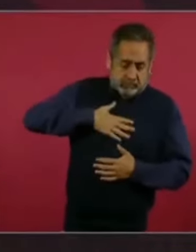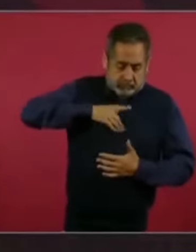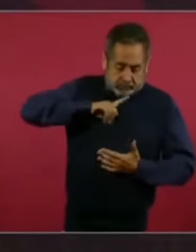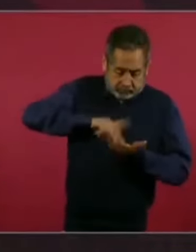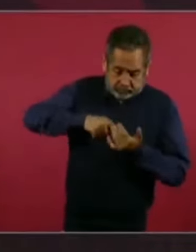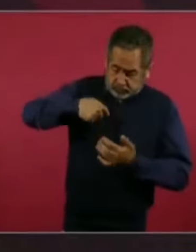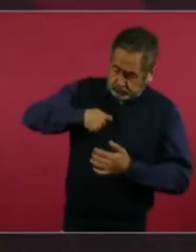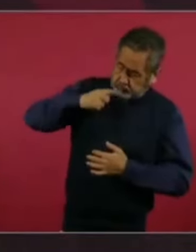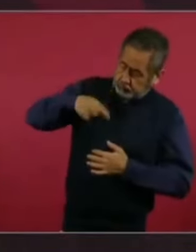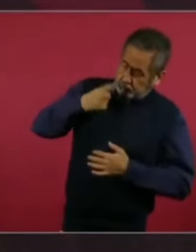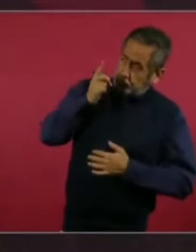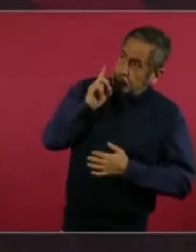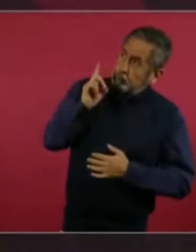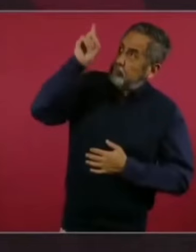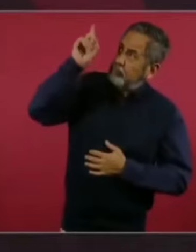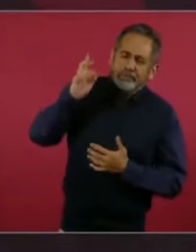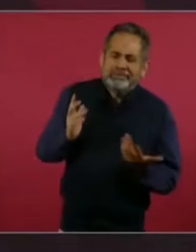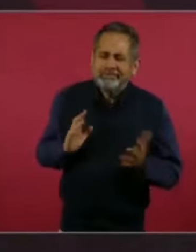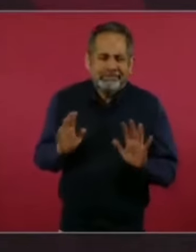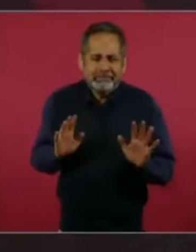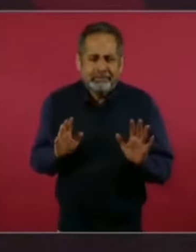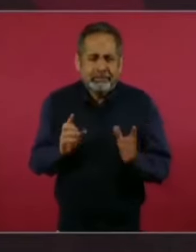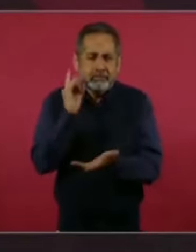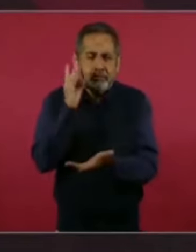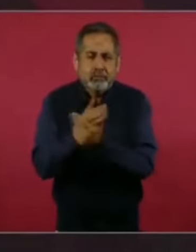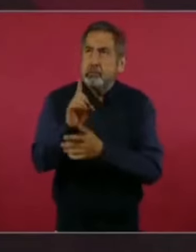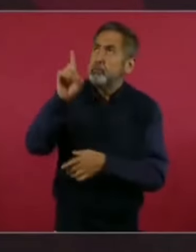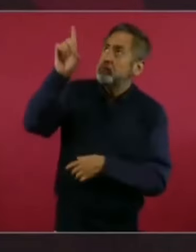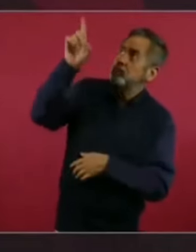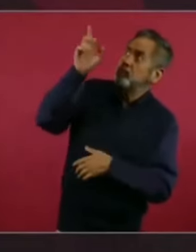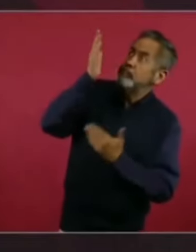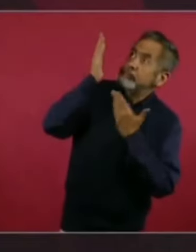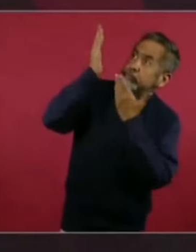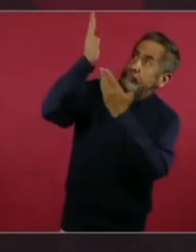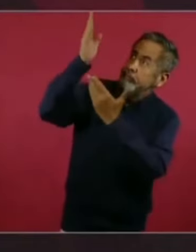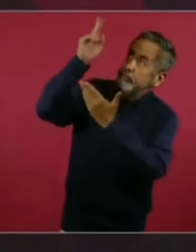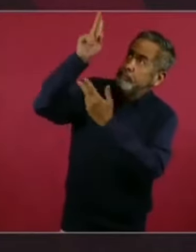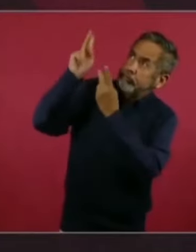solo el Creador es perfecto.